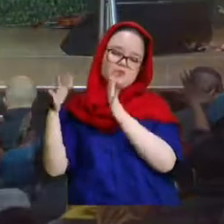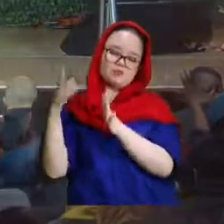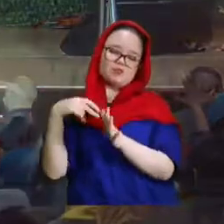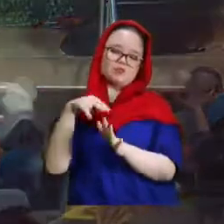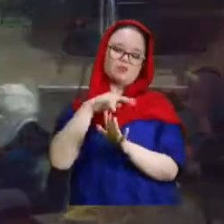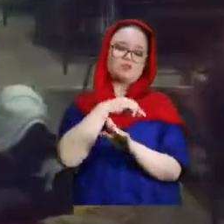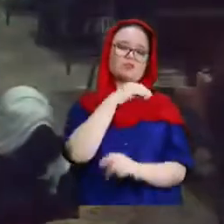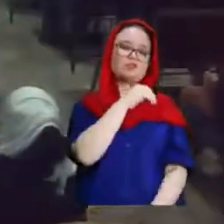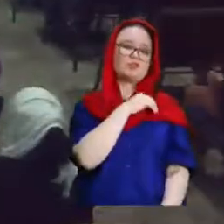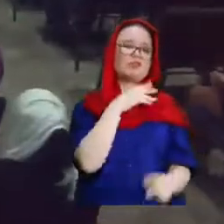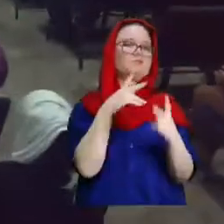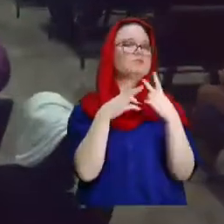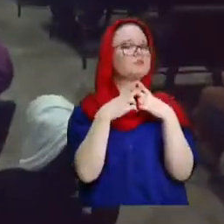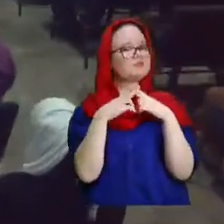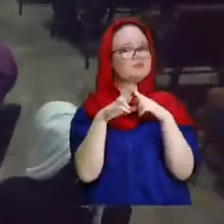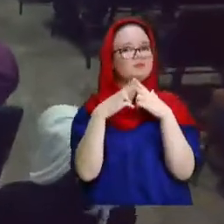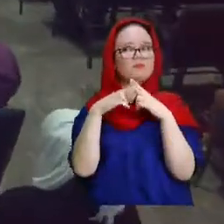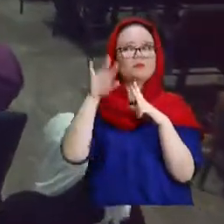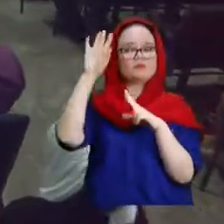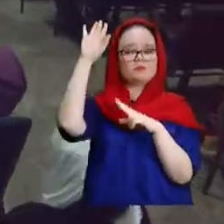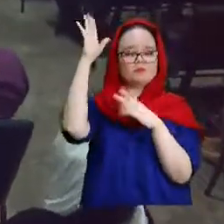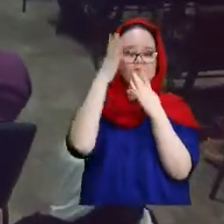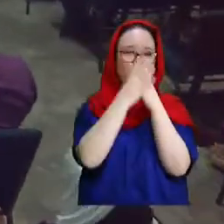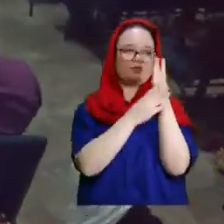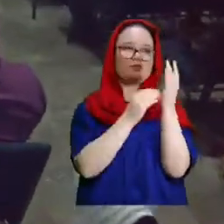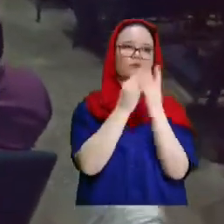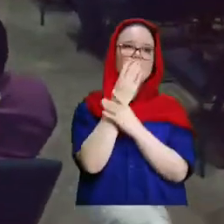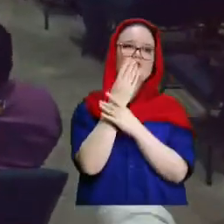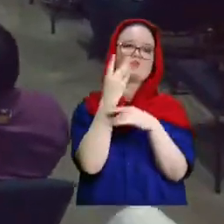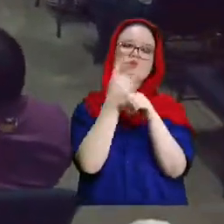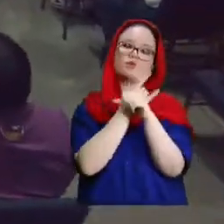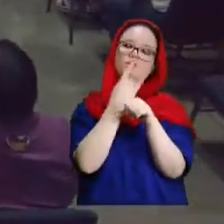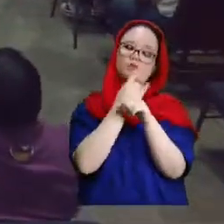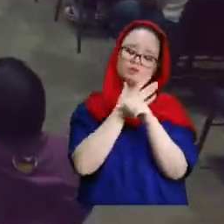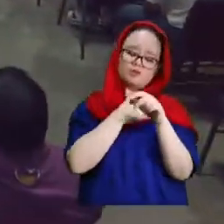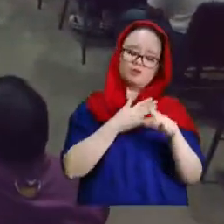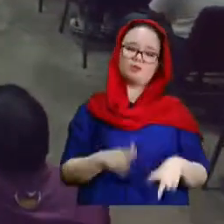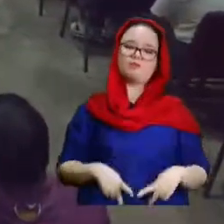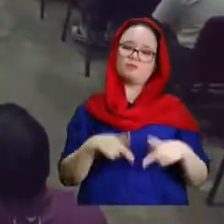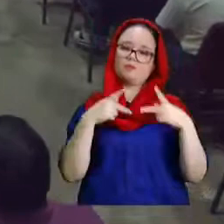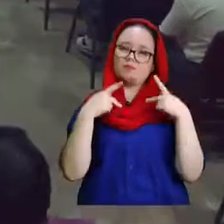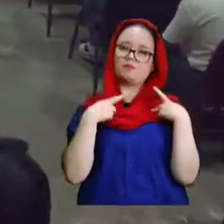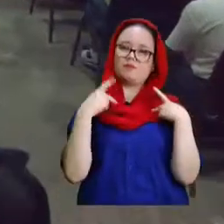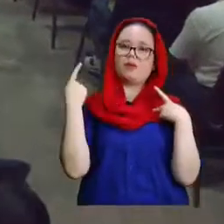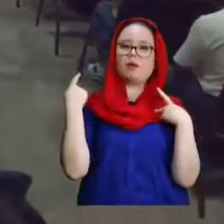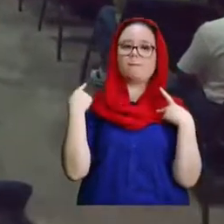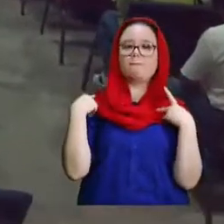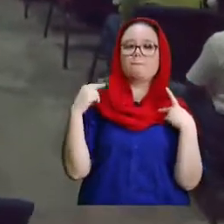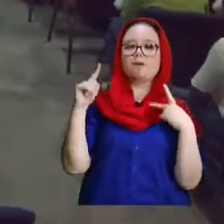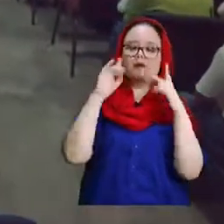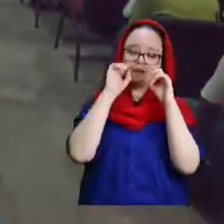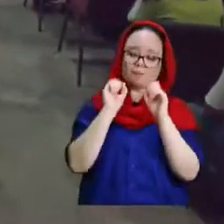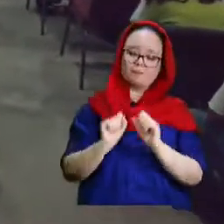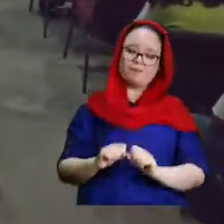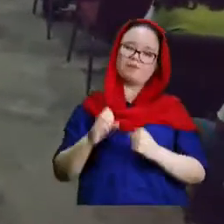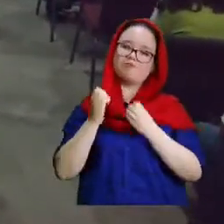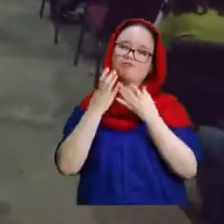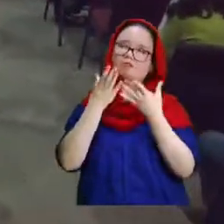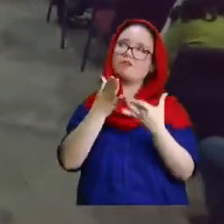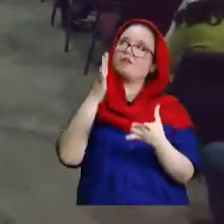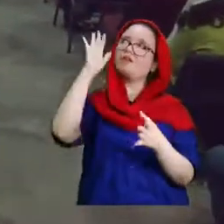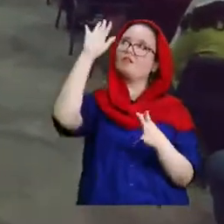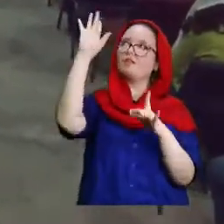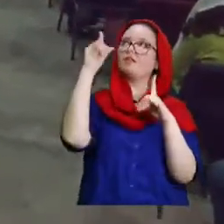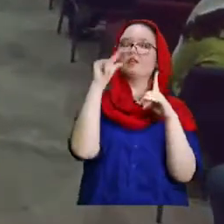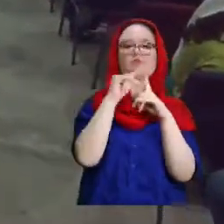queremos ser un instrumento en tus manos. Usa nuestra vida. Usa mi vida para poder trasladar tu palabra